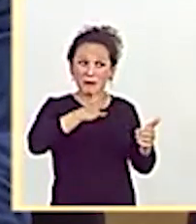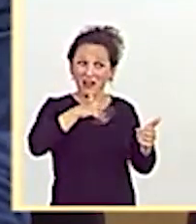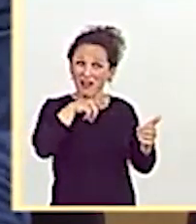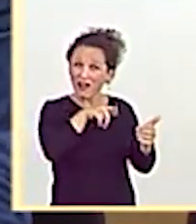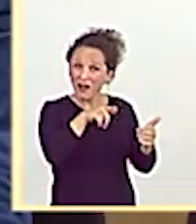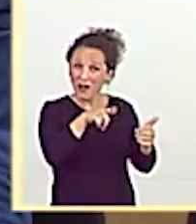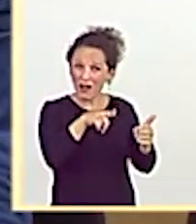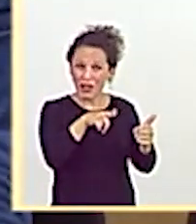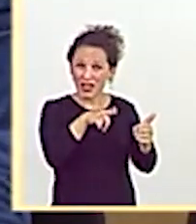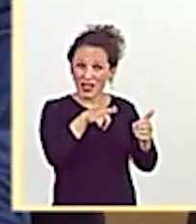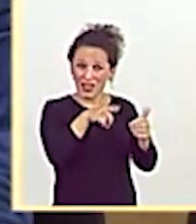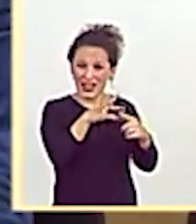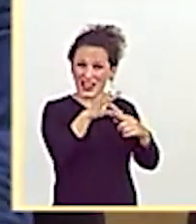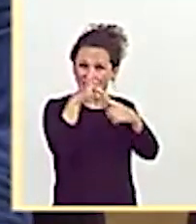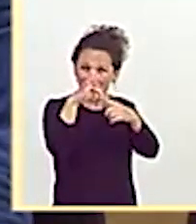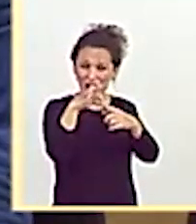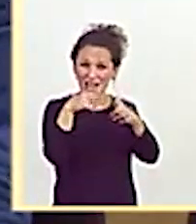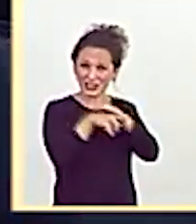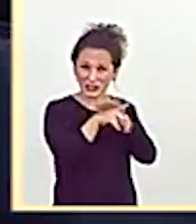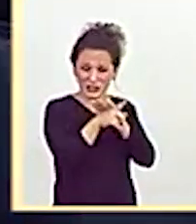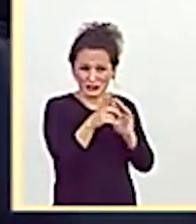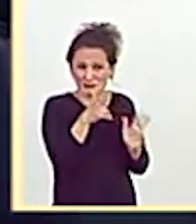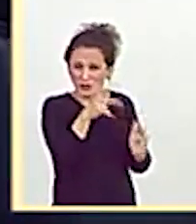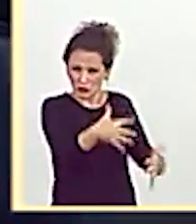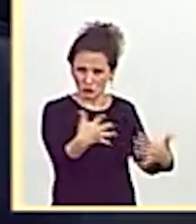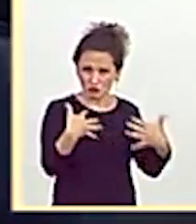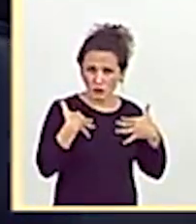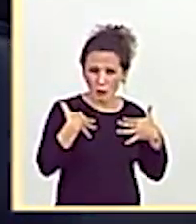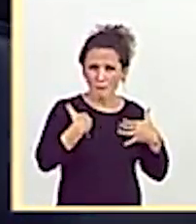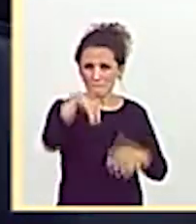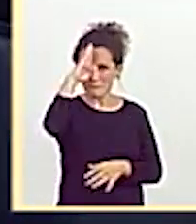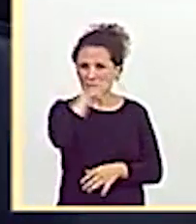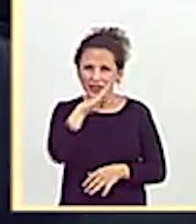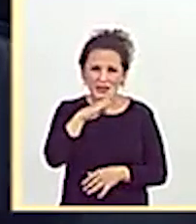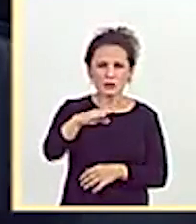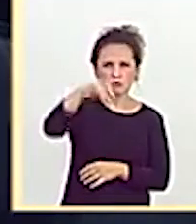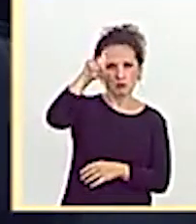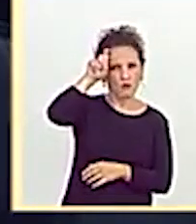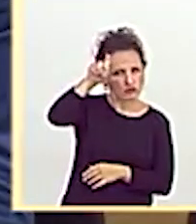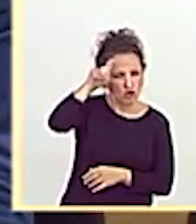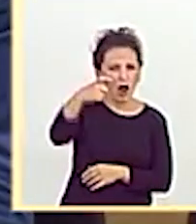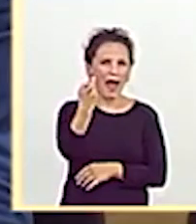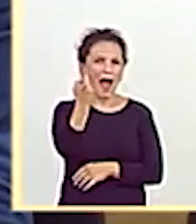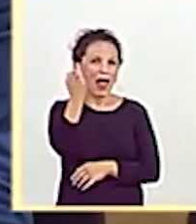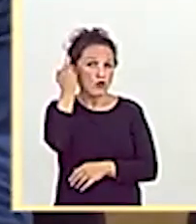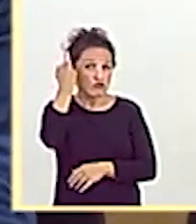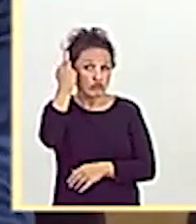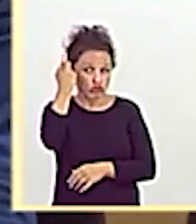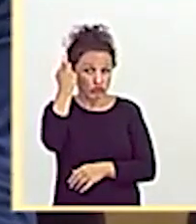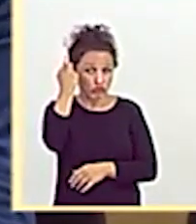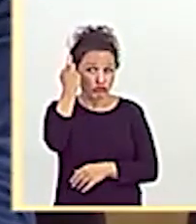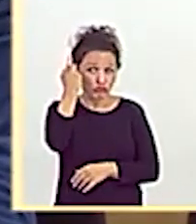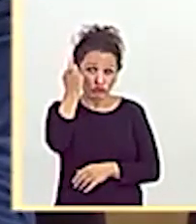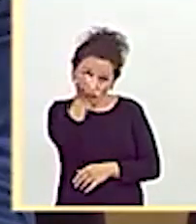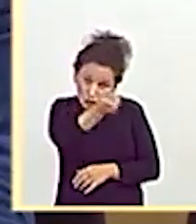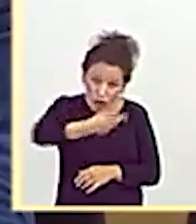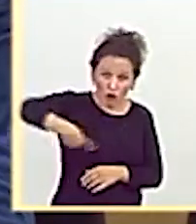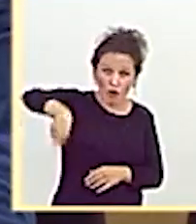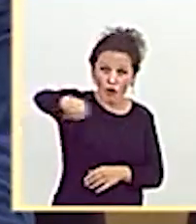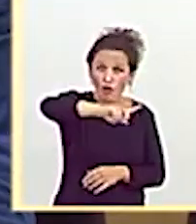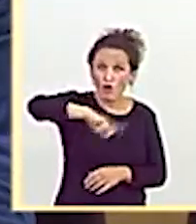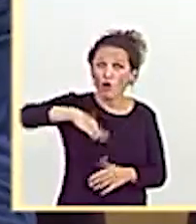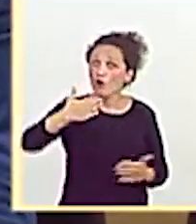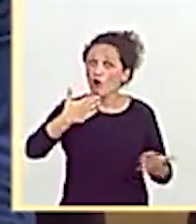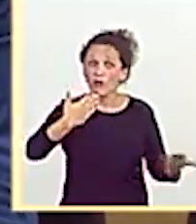absoluta falta de liderazgo y gestión, con unos padres, con unos profesores, con unos alumnos que están siendo y actuando como